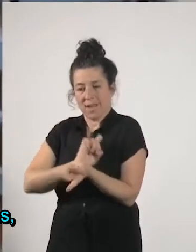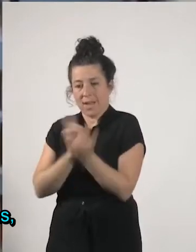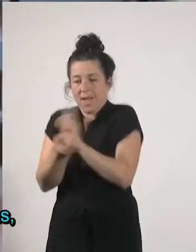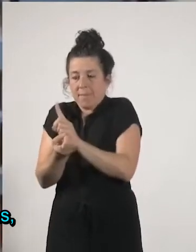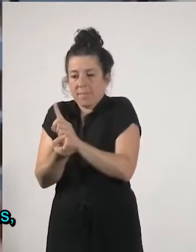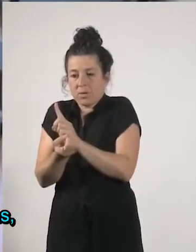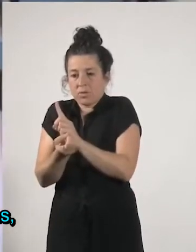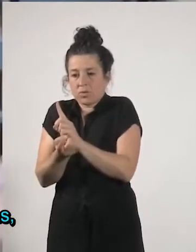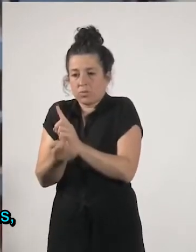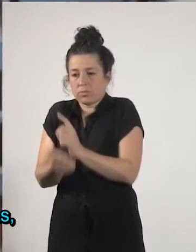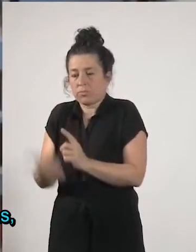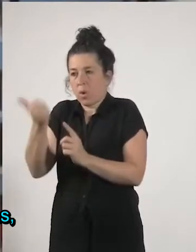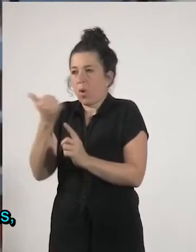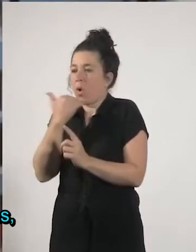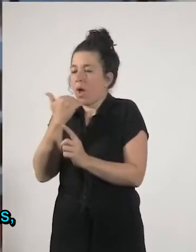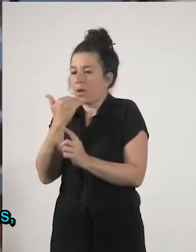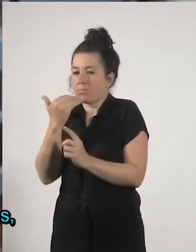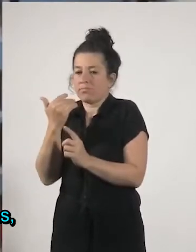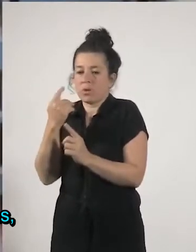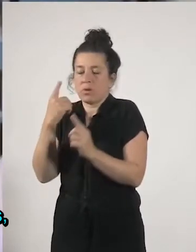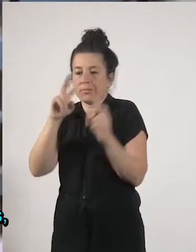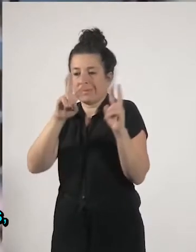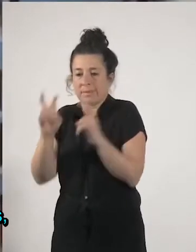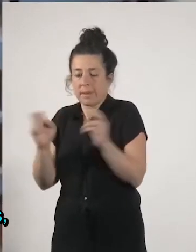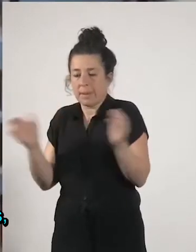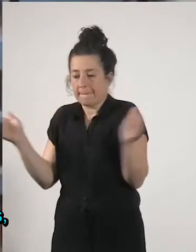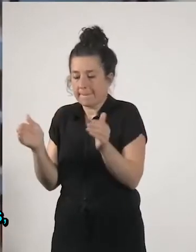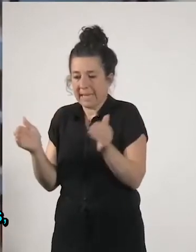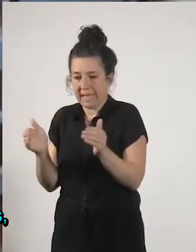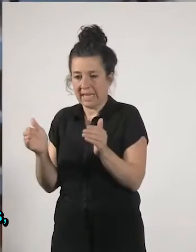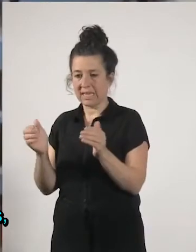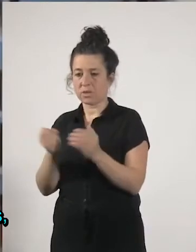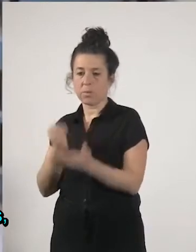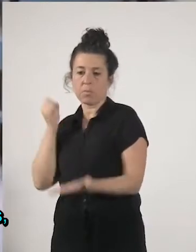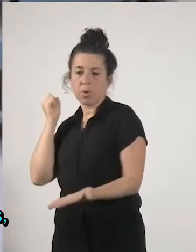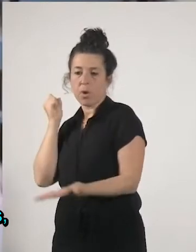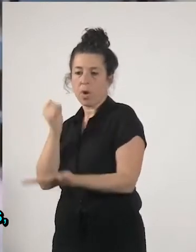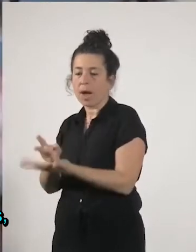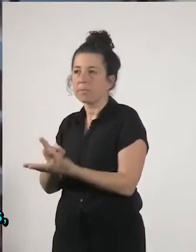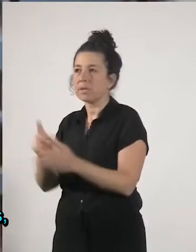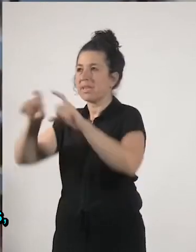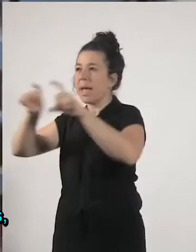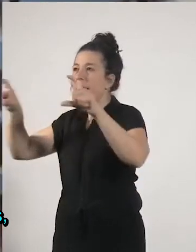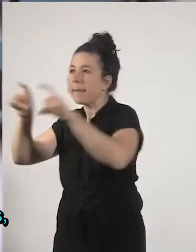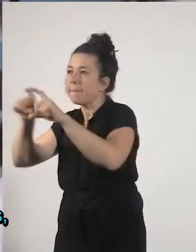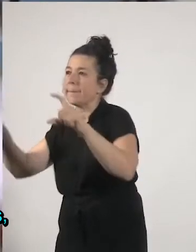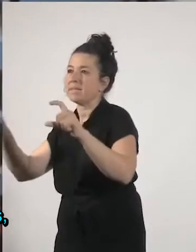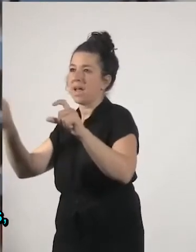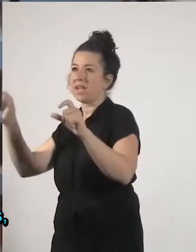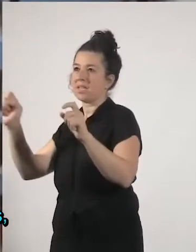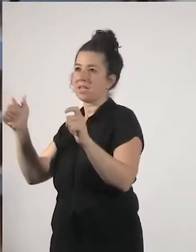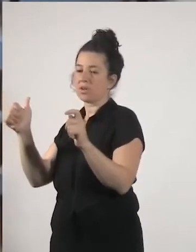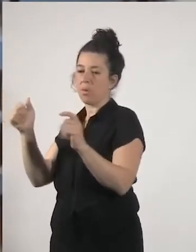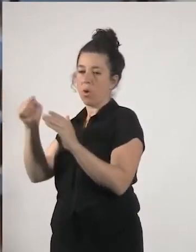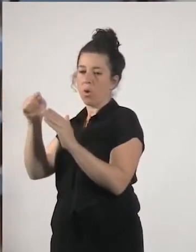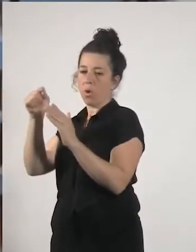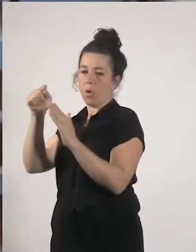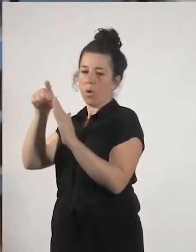un poco pequeñas como esta apostar por ese tipo de empresas por la producción